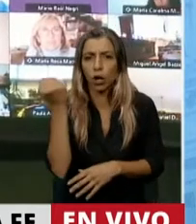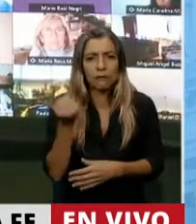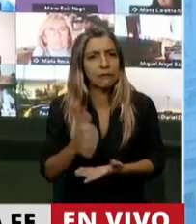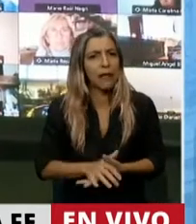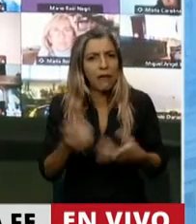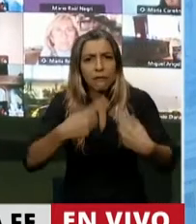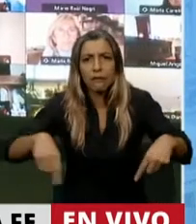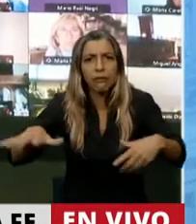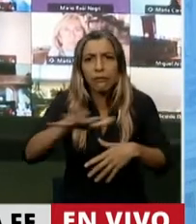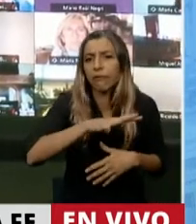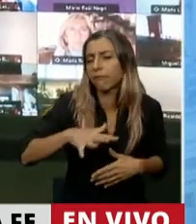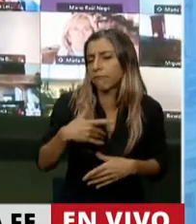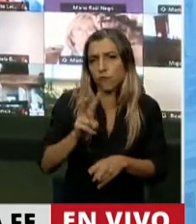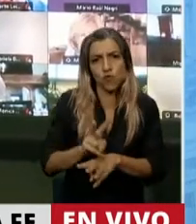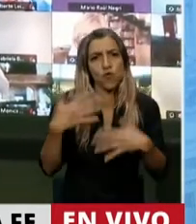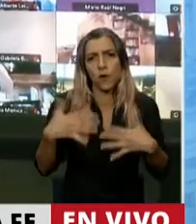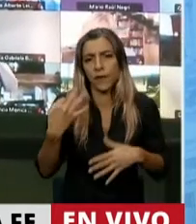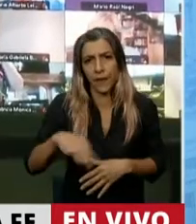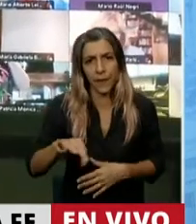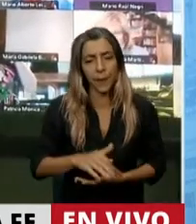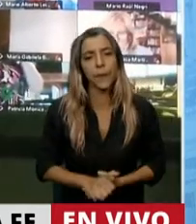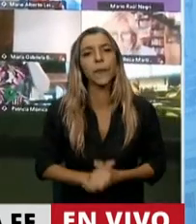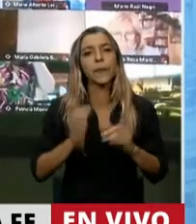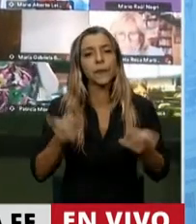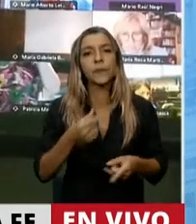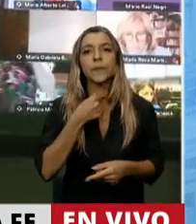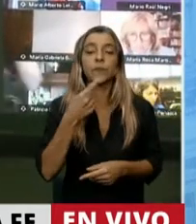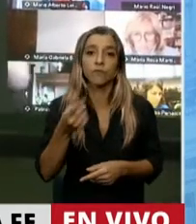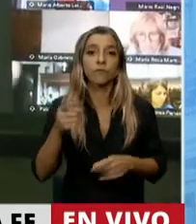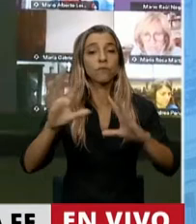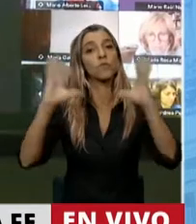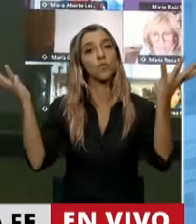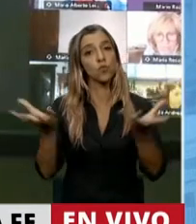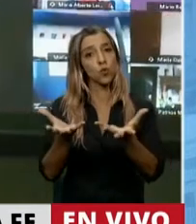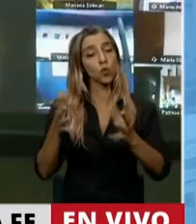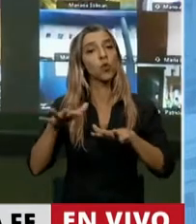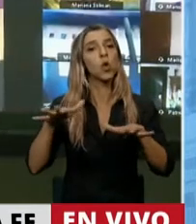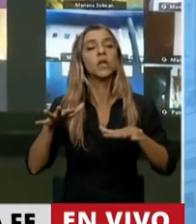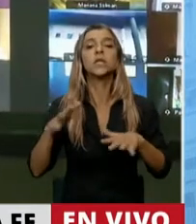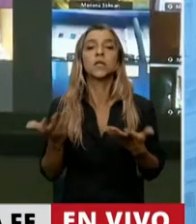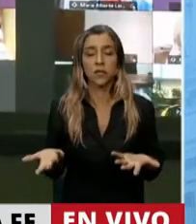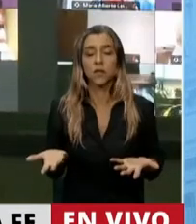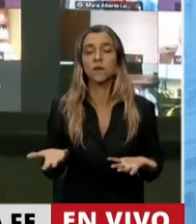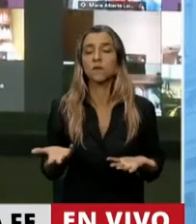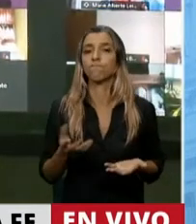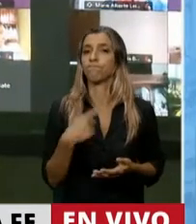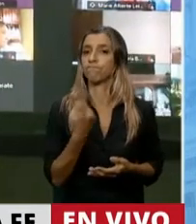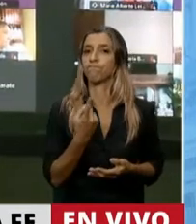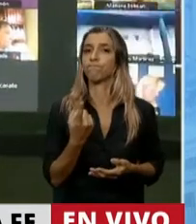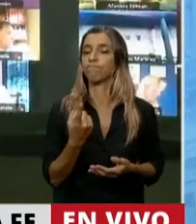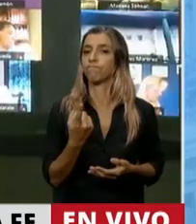También quiero plantearle que el contexto mundial en este tema nos indica que estamos